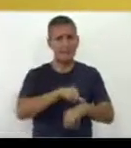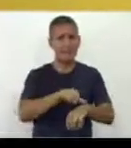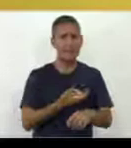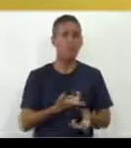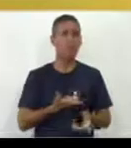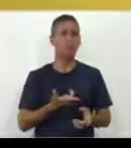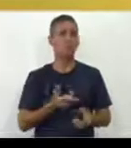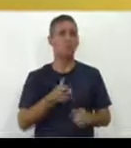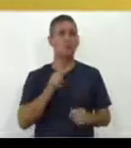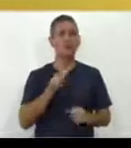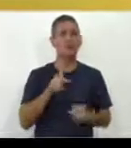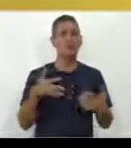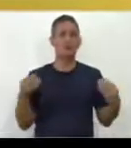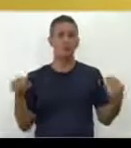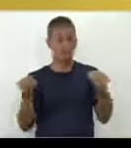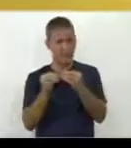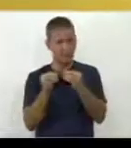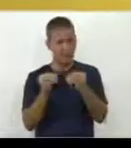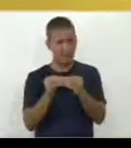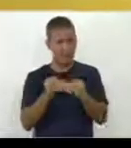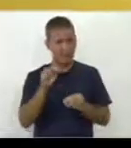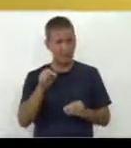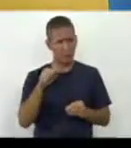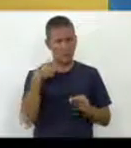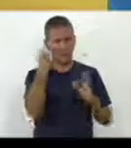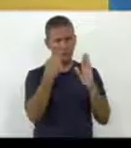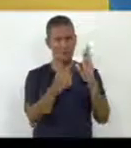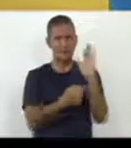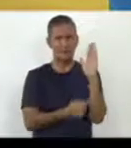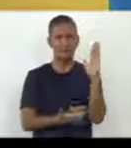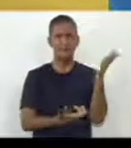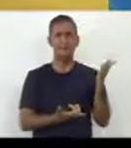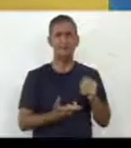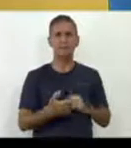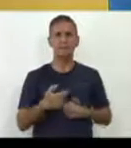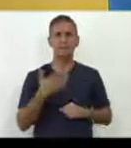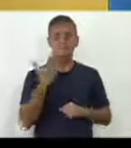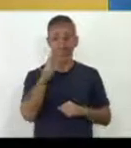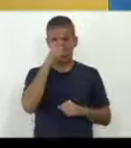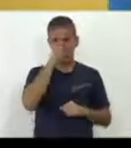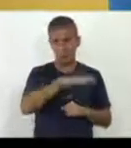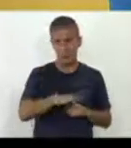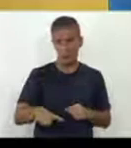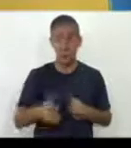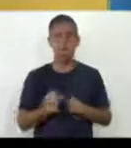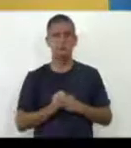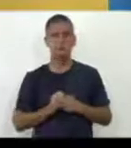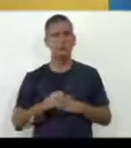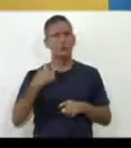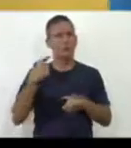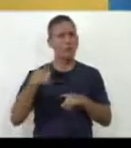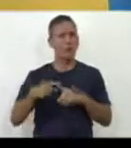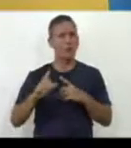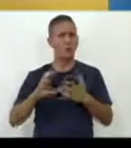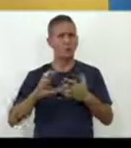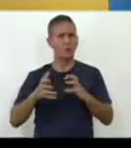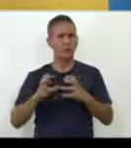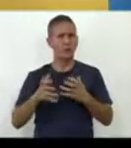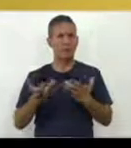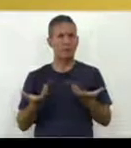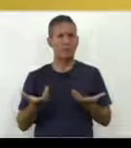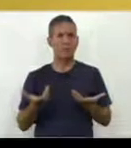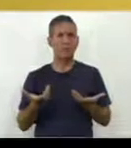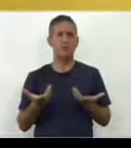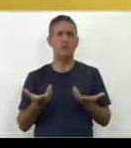que se corresponden con estas características. Ahora, otro modo de actuación